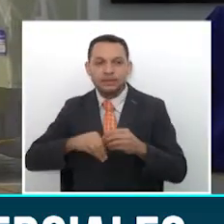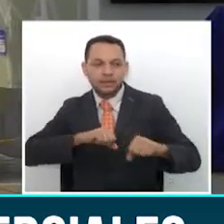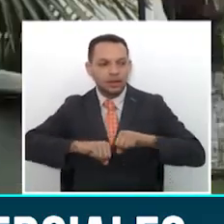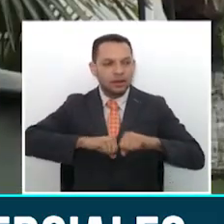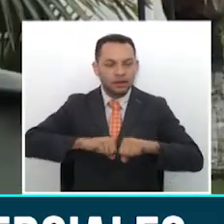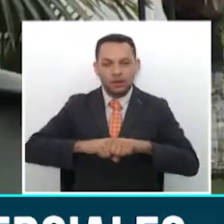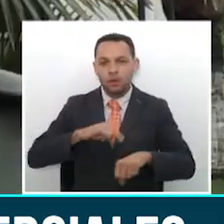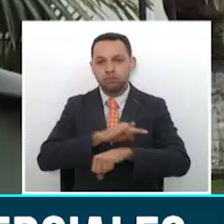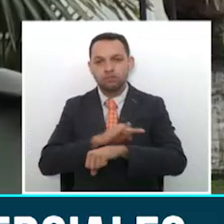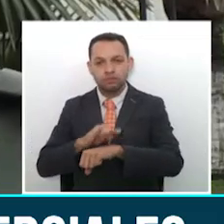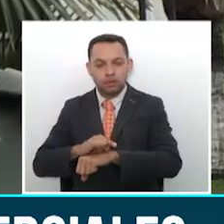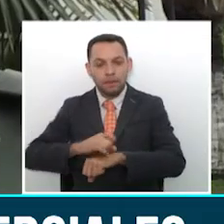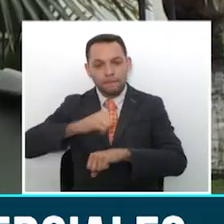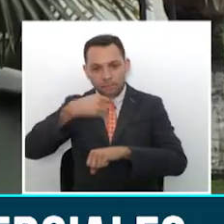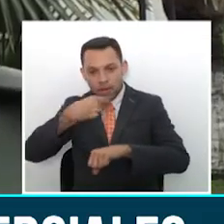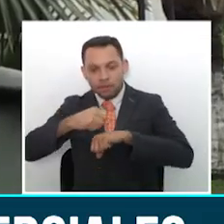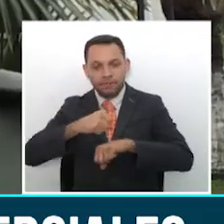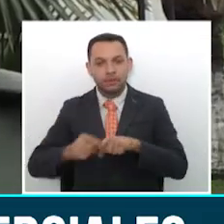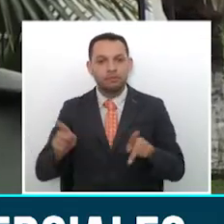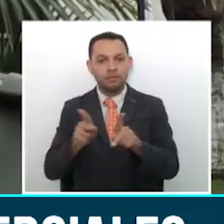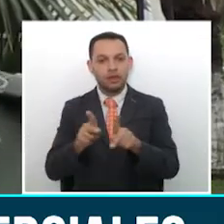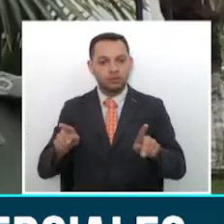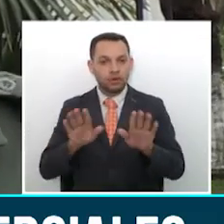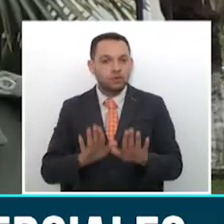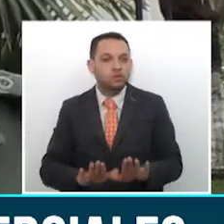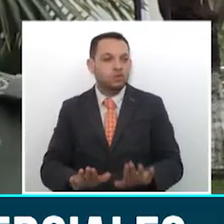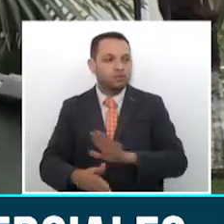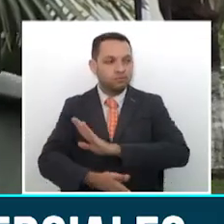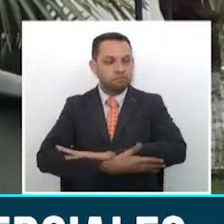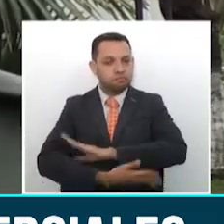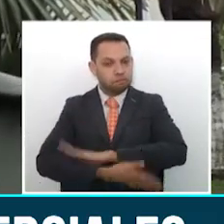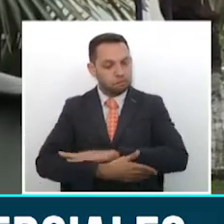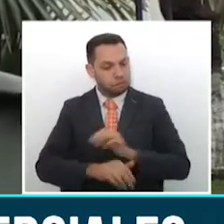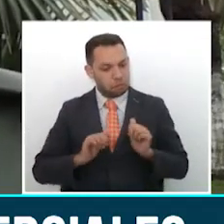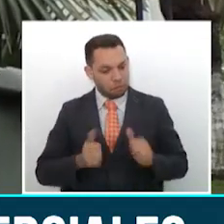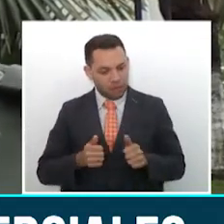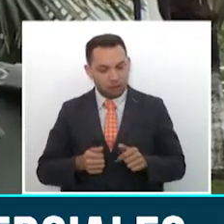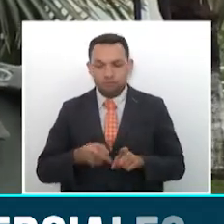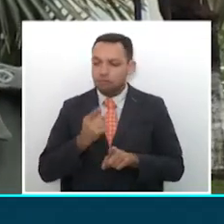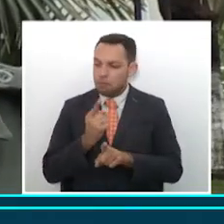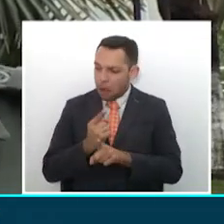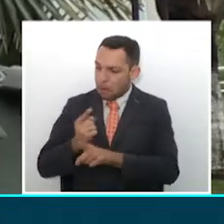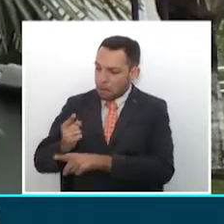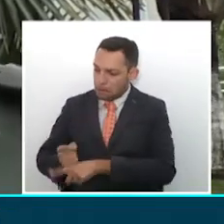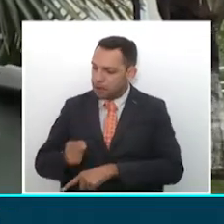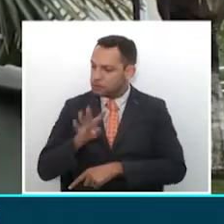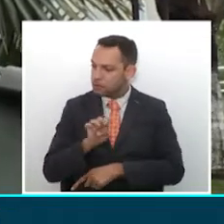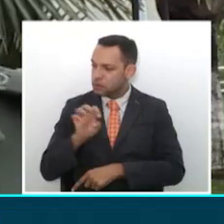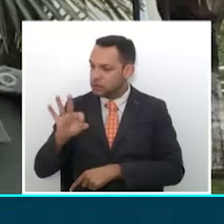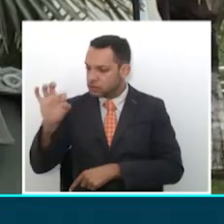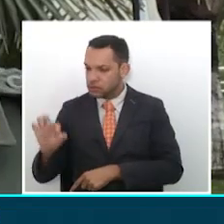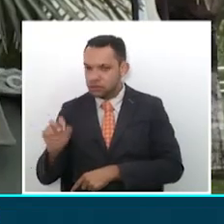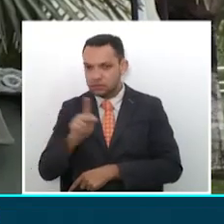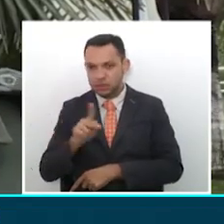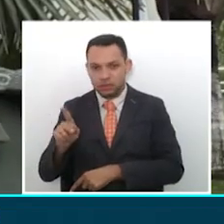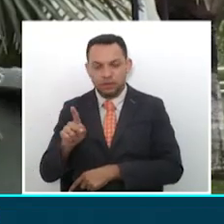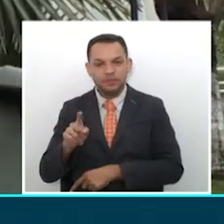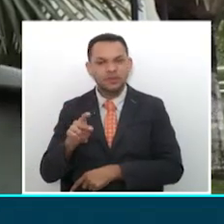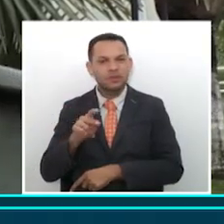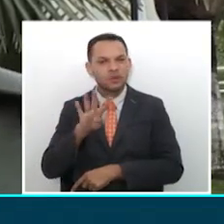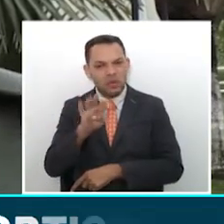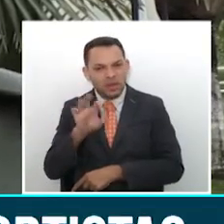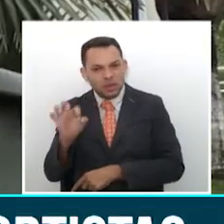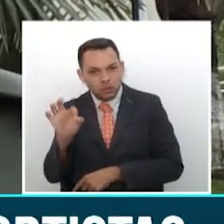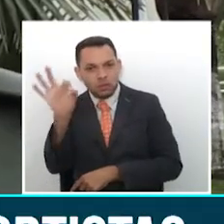entre otros. La gente lo ha aceptado muy bien, hay un cumplimiento muy aceptable, un 98% en el departamento